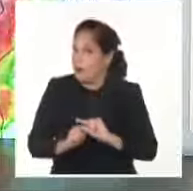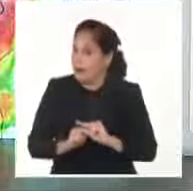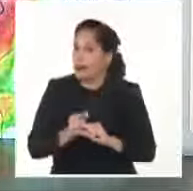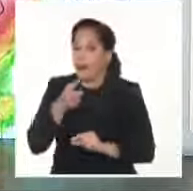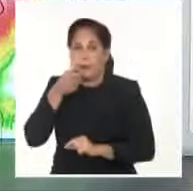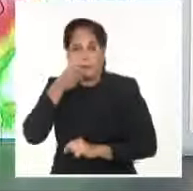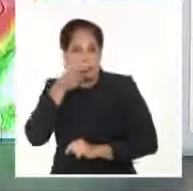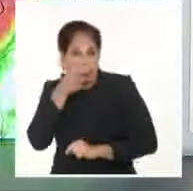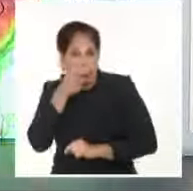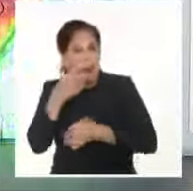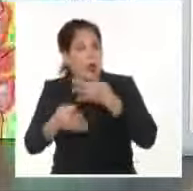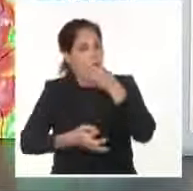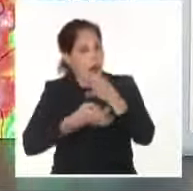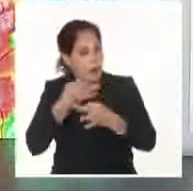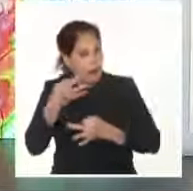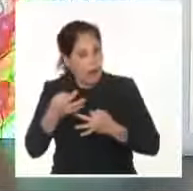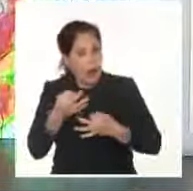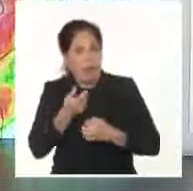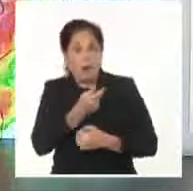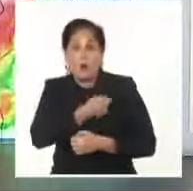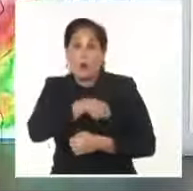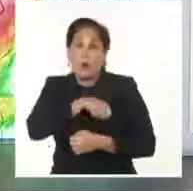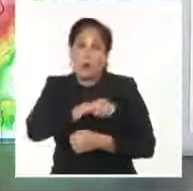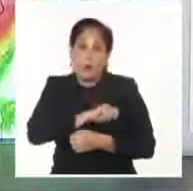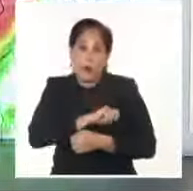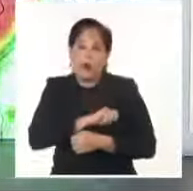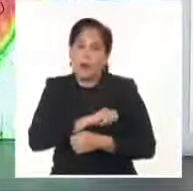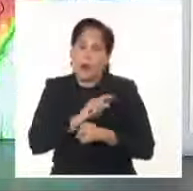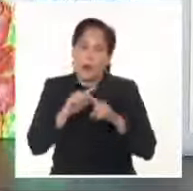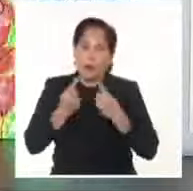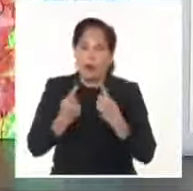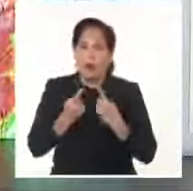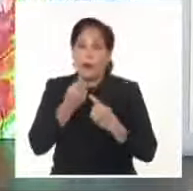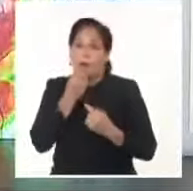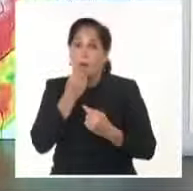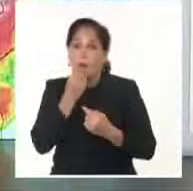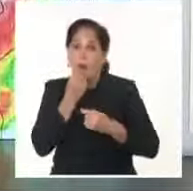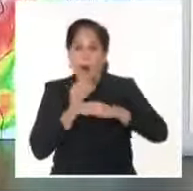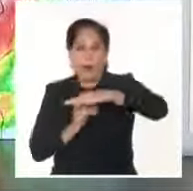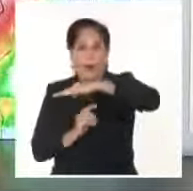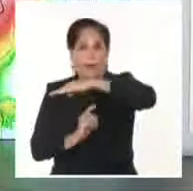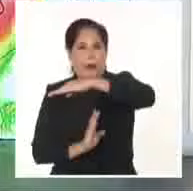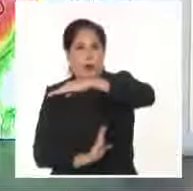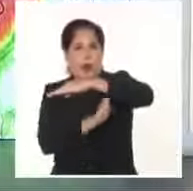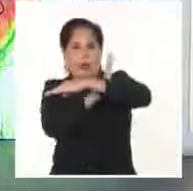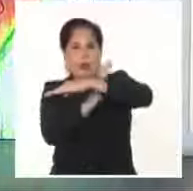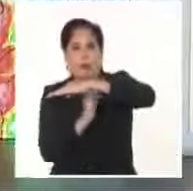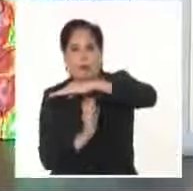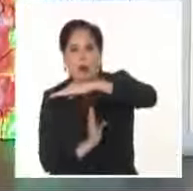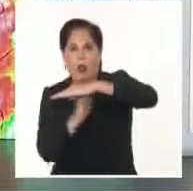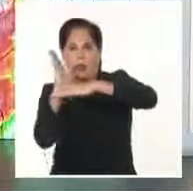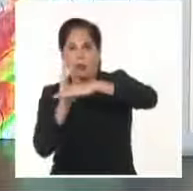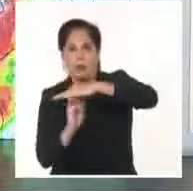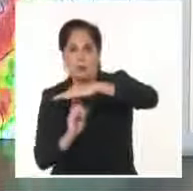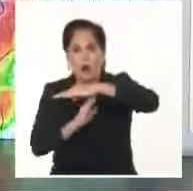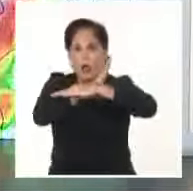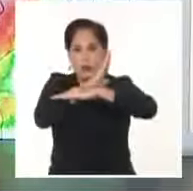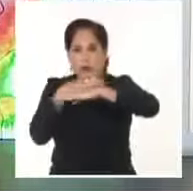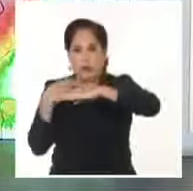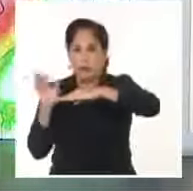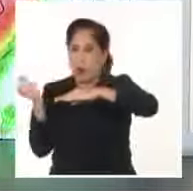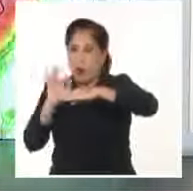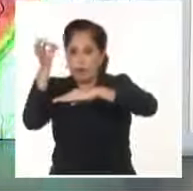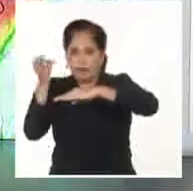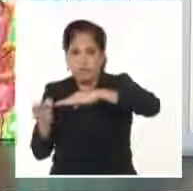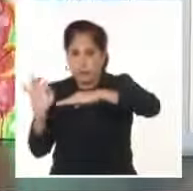aclarábamos que la incertidumbre de los modelos pues iría decreciendo un poco una vez que estuviera el organismo formado, pero todavía es un sistema incipiente, por tanto